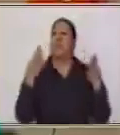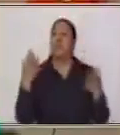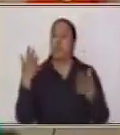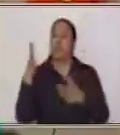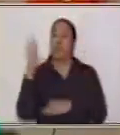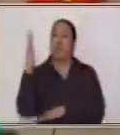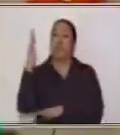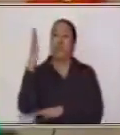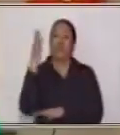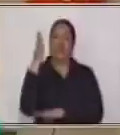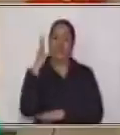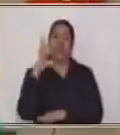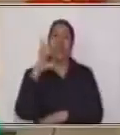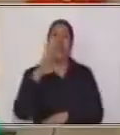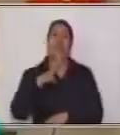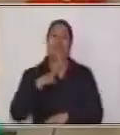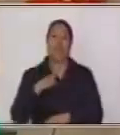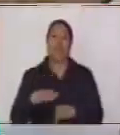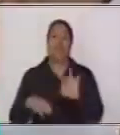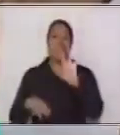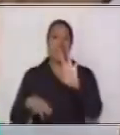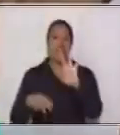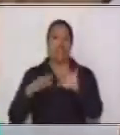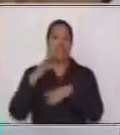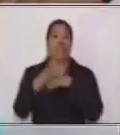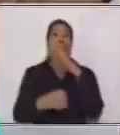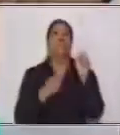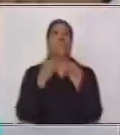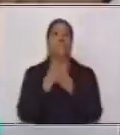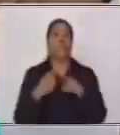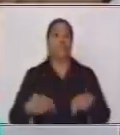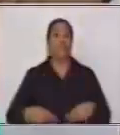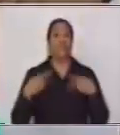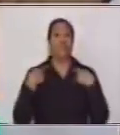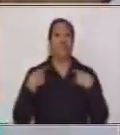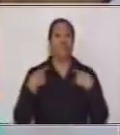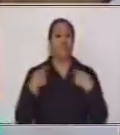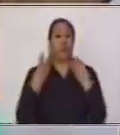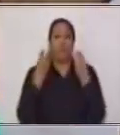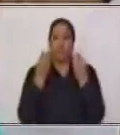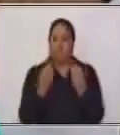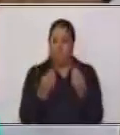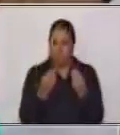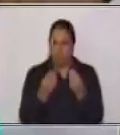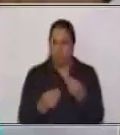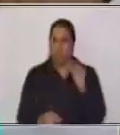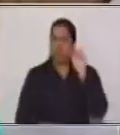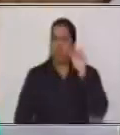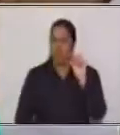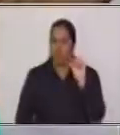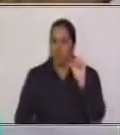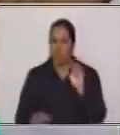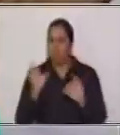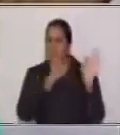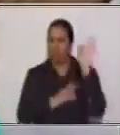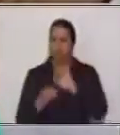tres años de vida. Muchos, pocos o ninguno.